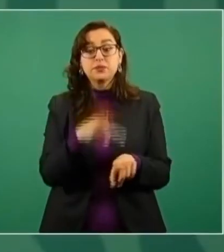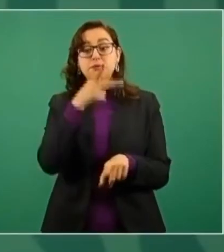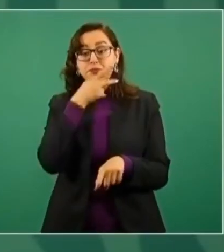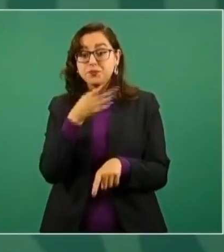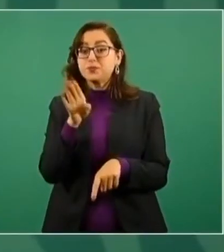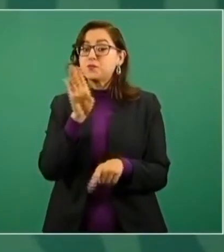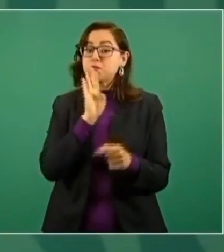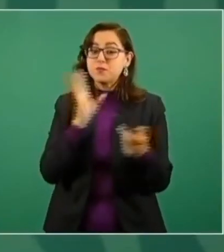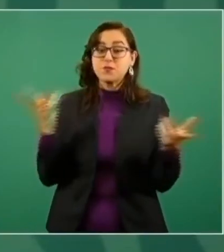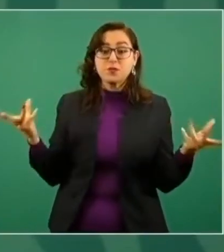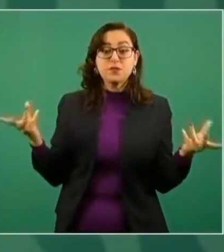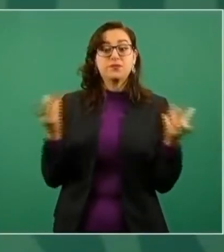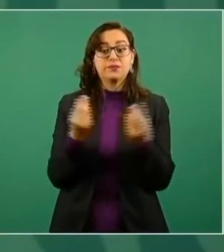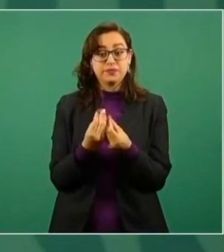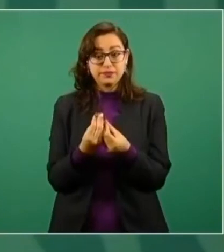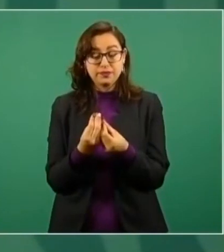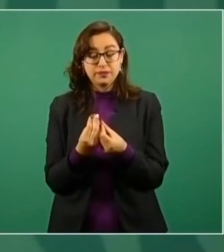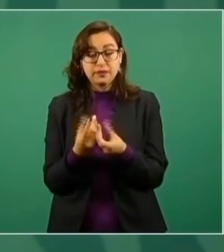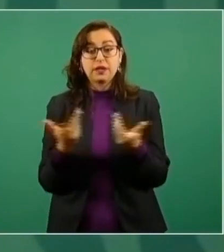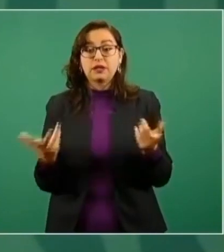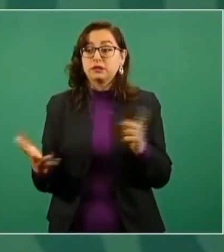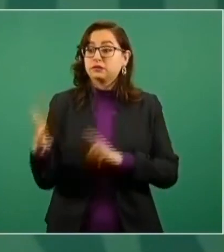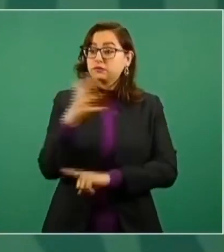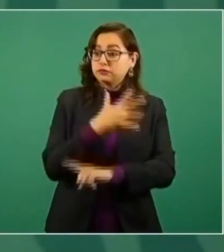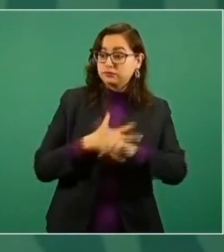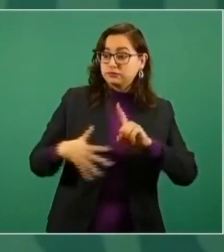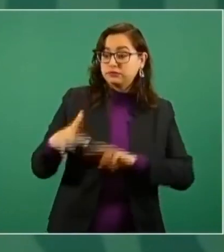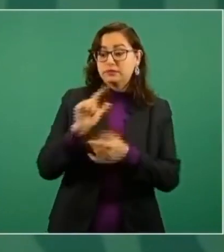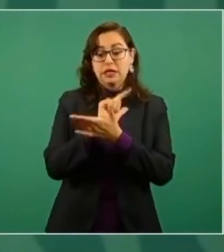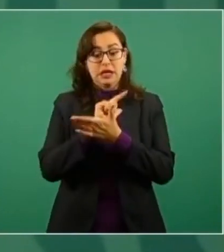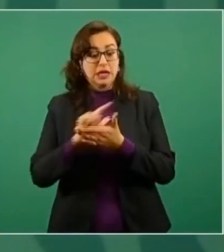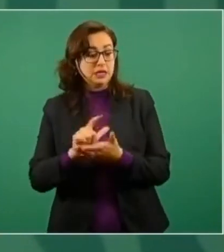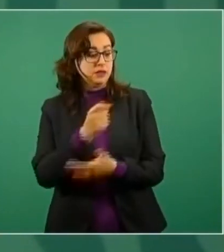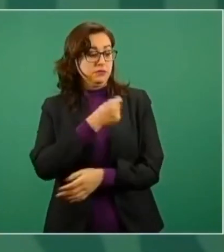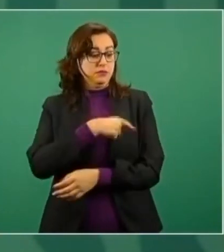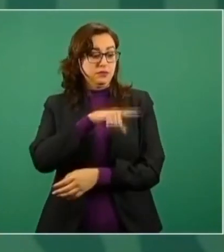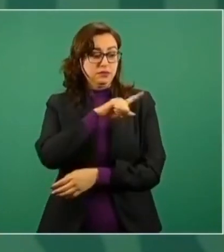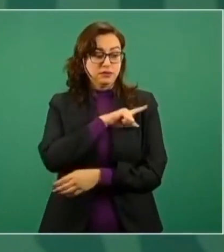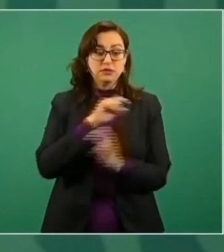para seguir mejorando la educación de México. Noticias TVT